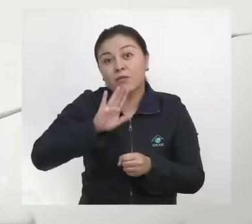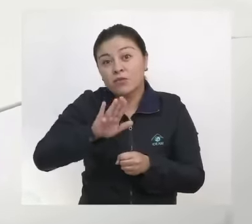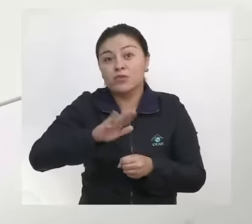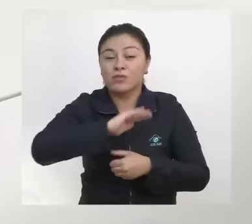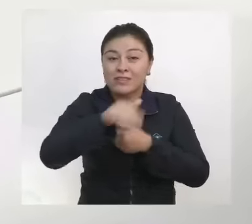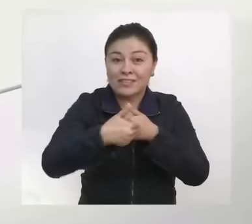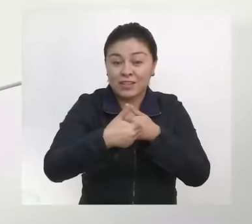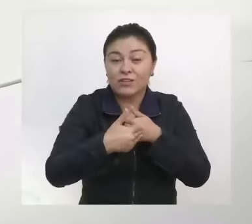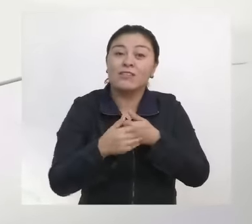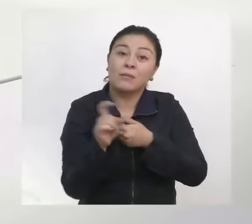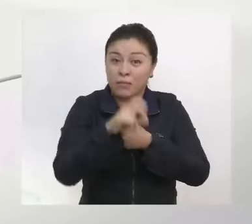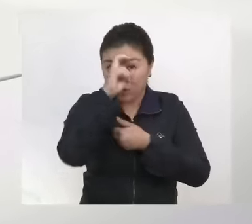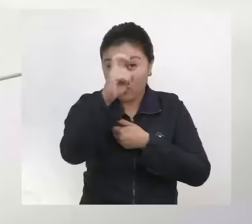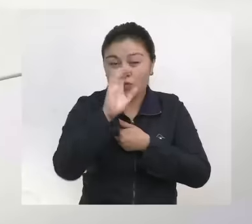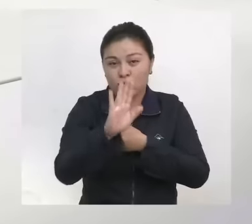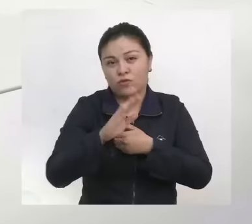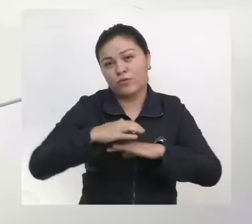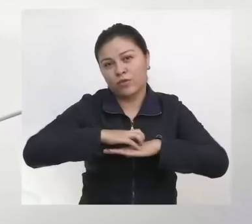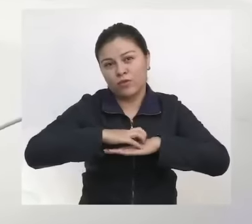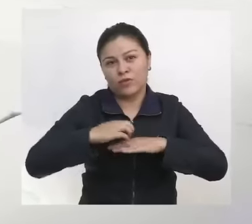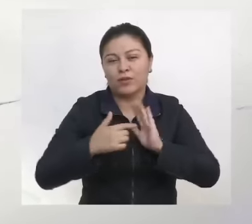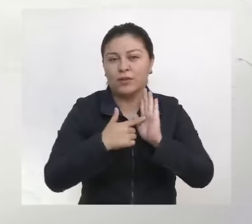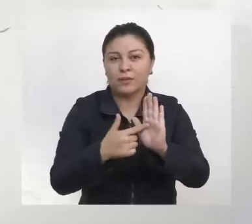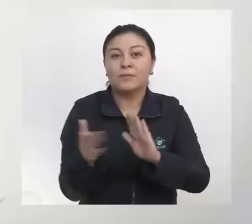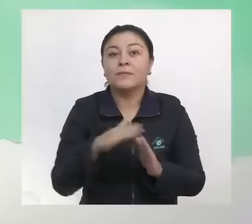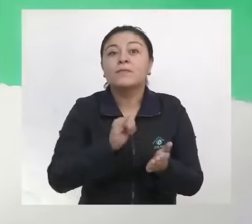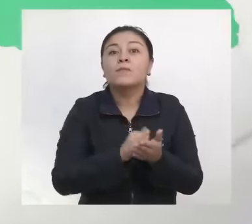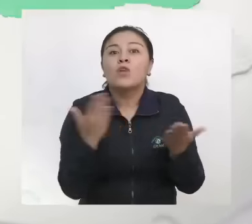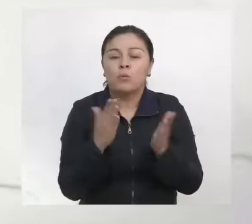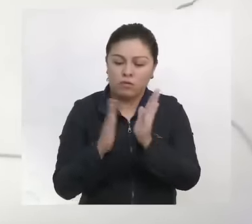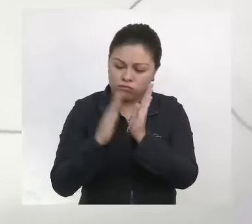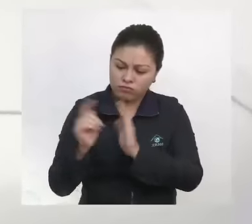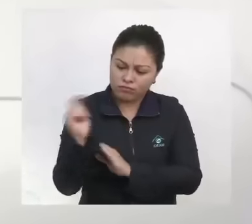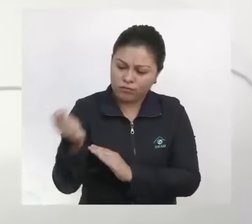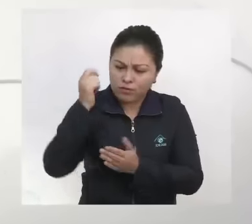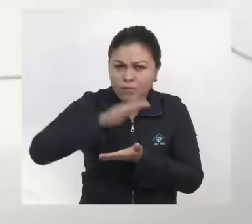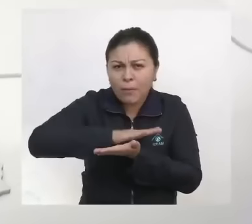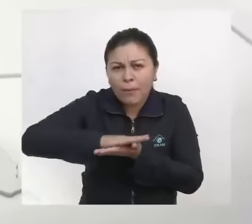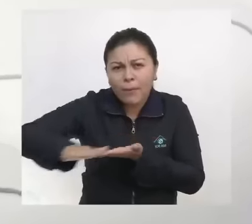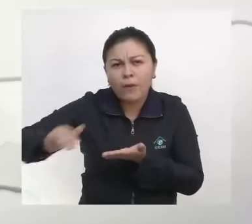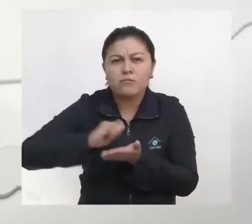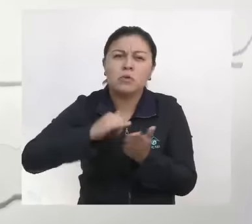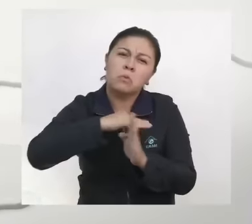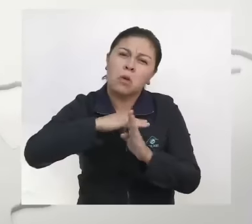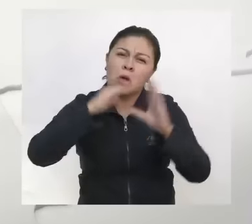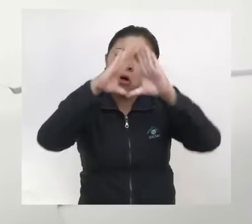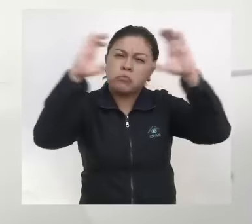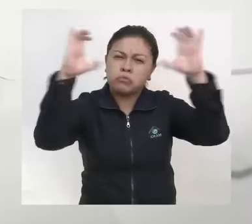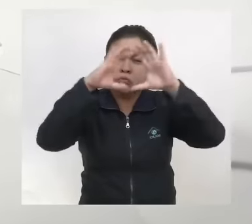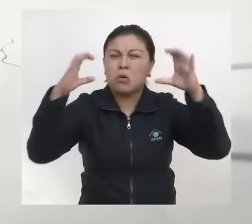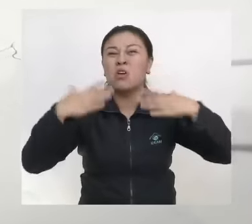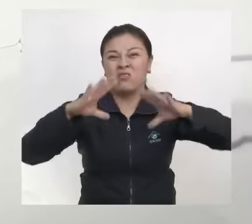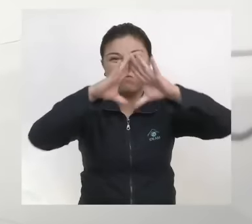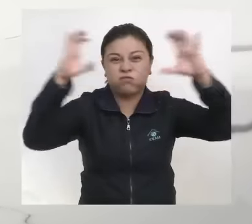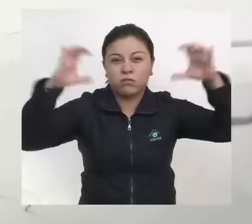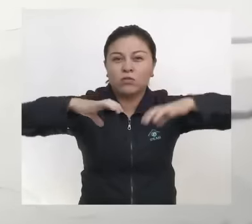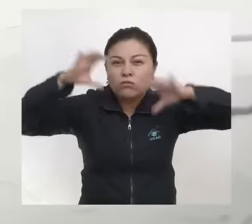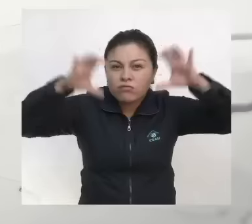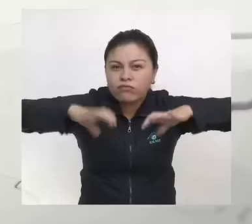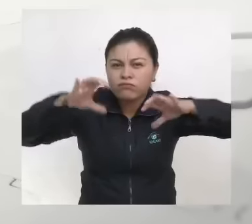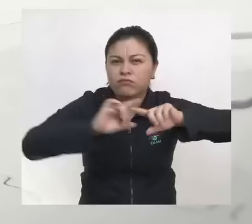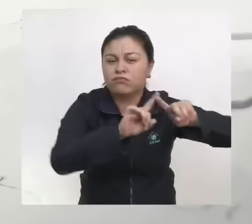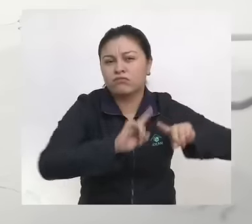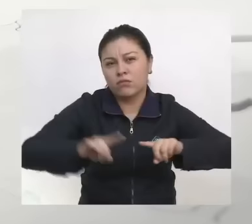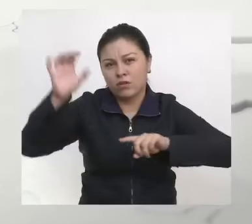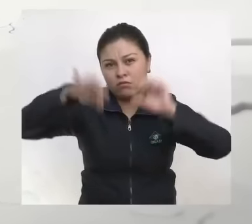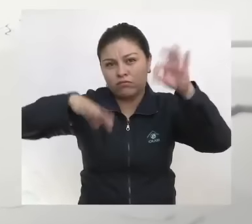en el centro y norte de Tolima. Para los llanos orientales se prevé cielo entreparcial y totalmente cubierto con aguaceros